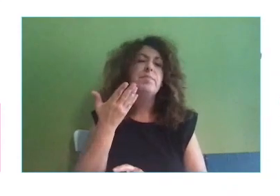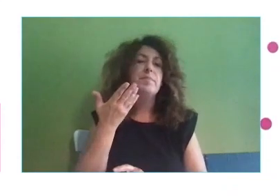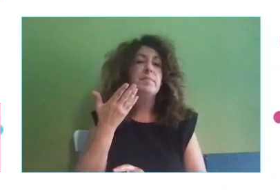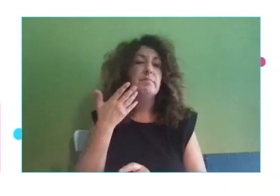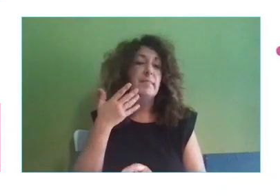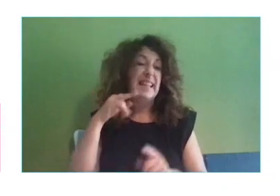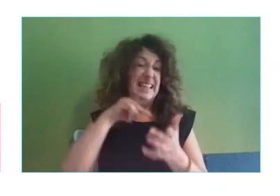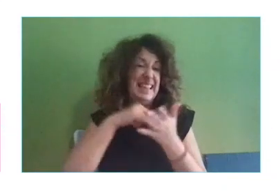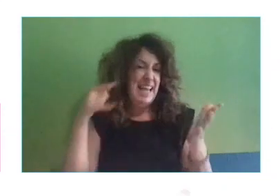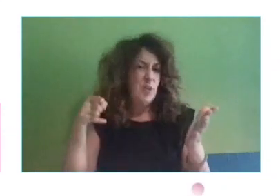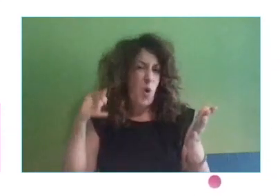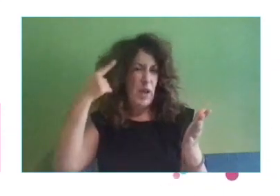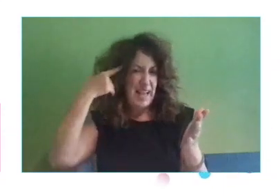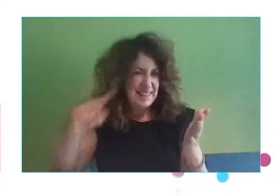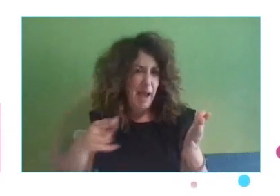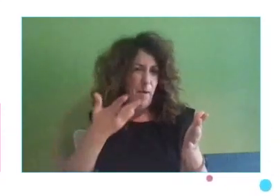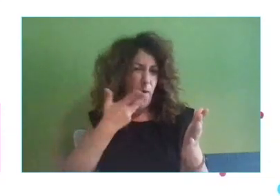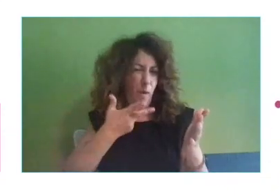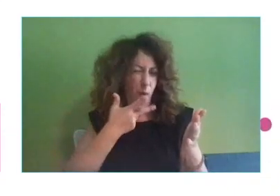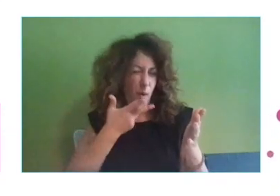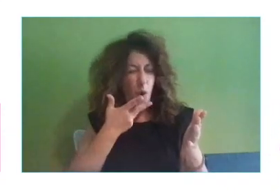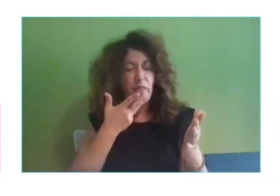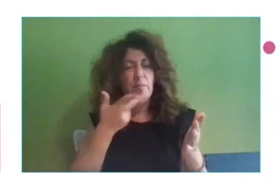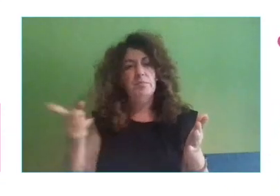que sabe de todo esto para acompañar a esa pyme,